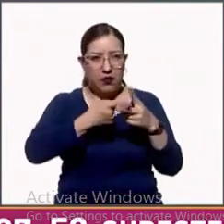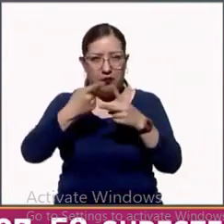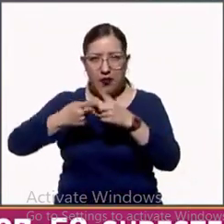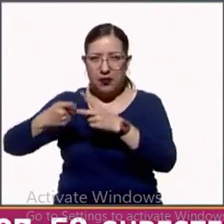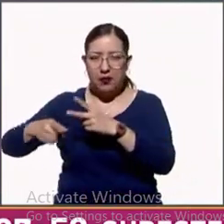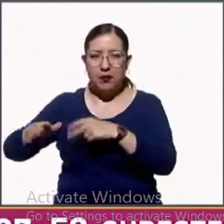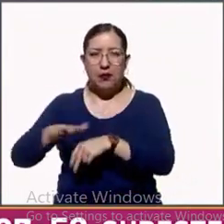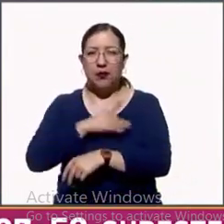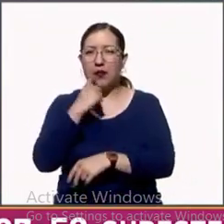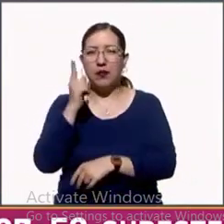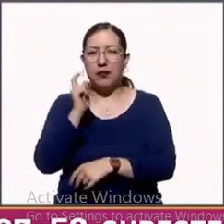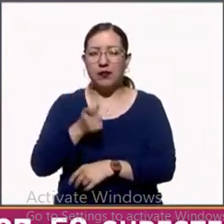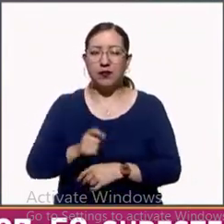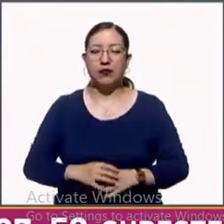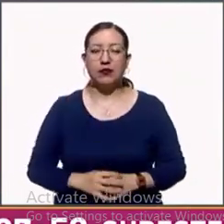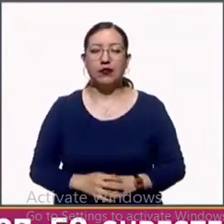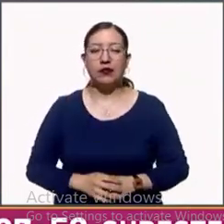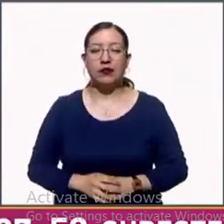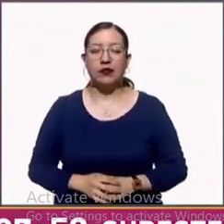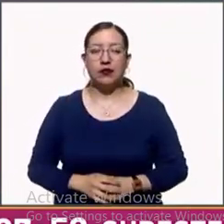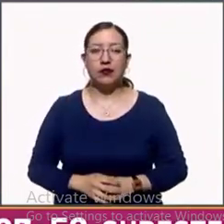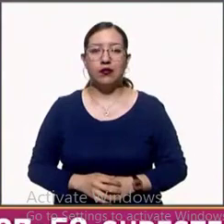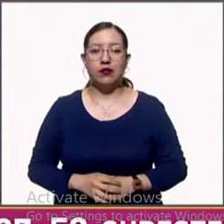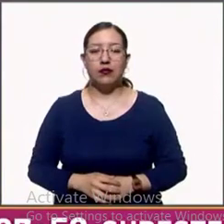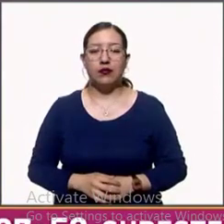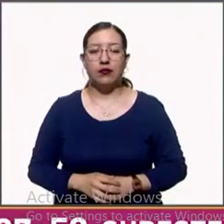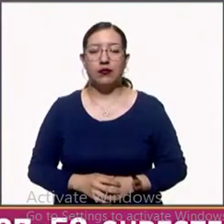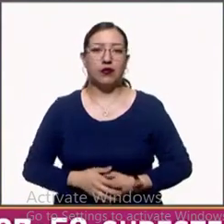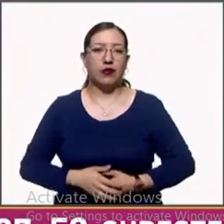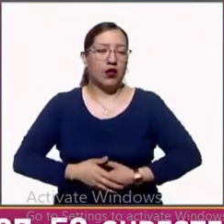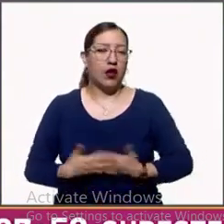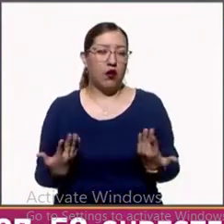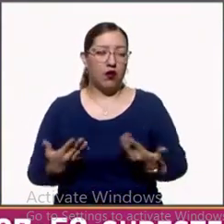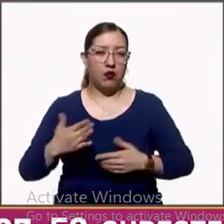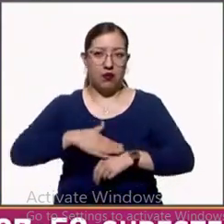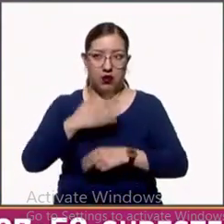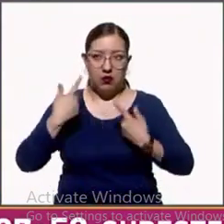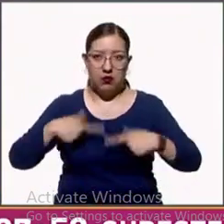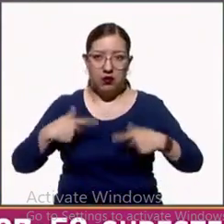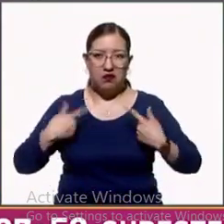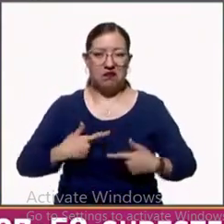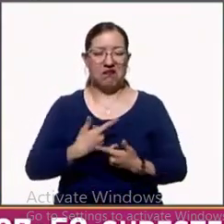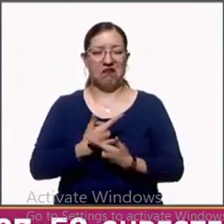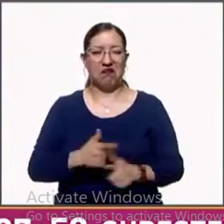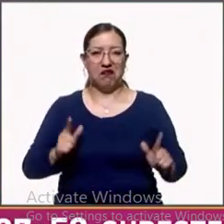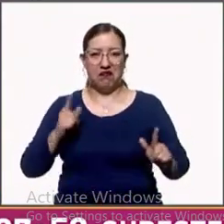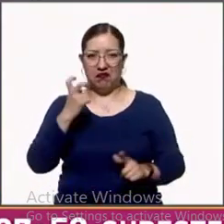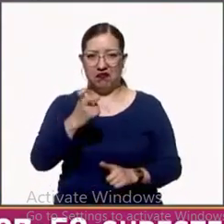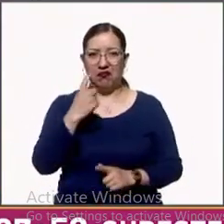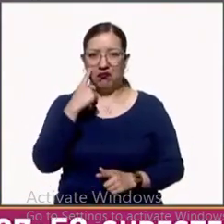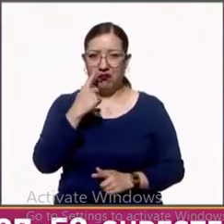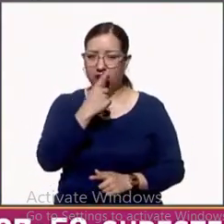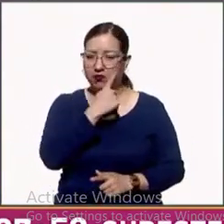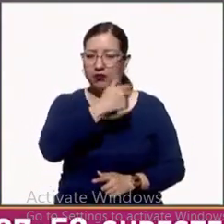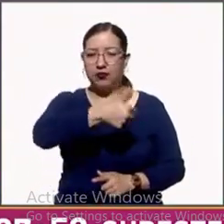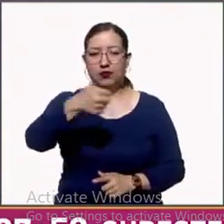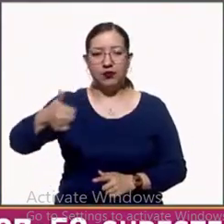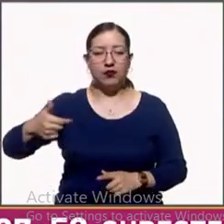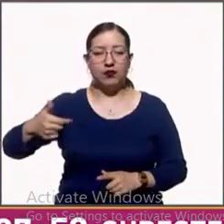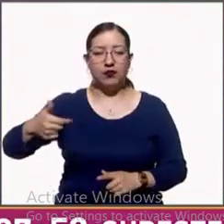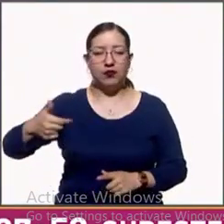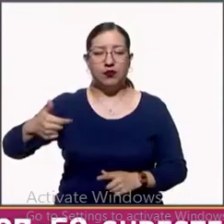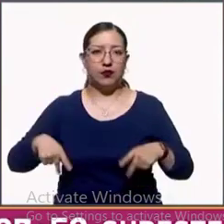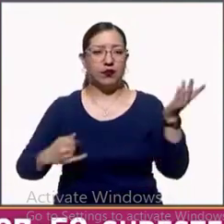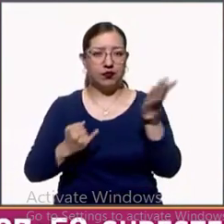que o somos más liberales respecto a estos temas y que cada quien decida, aunque la crítica, digamos, de